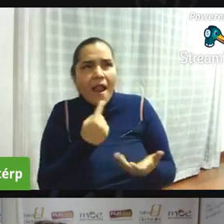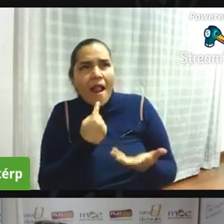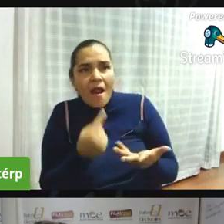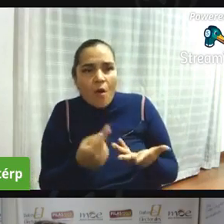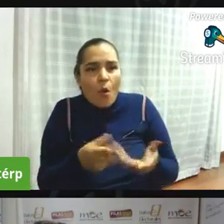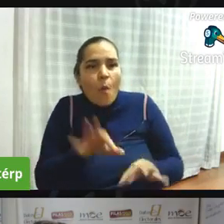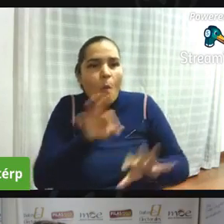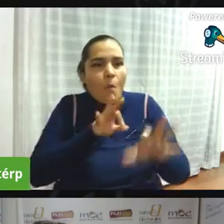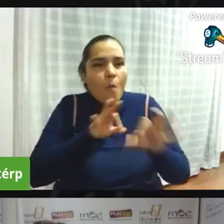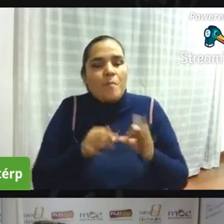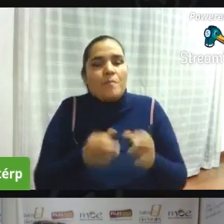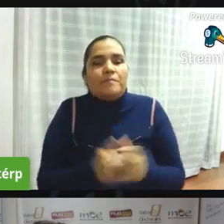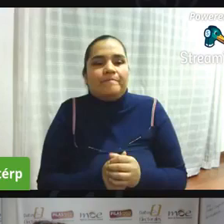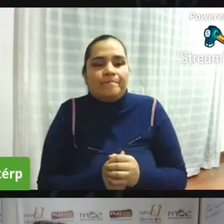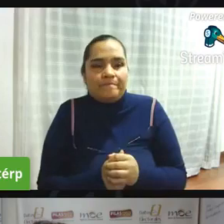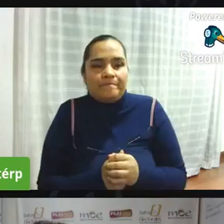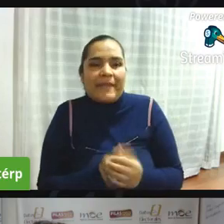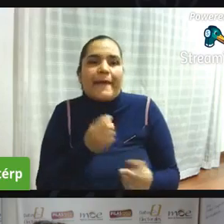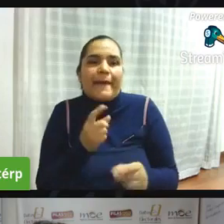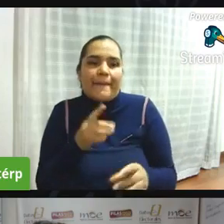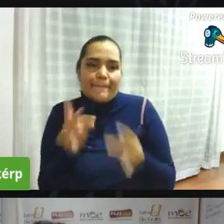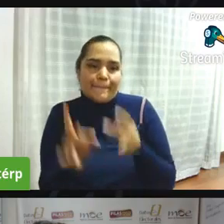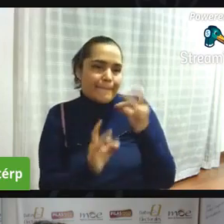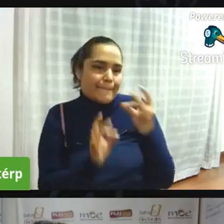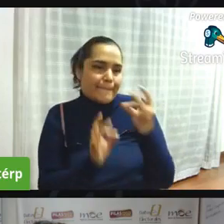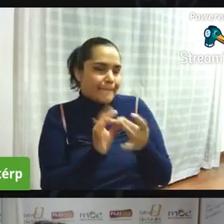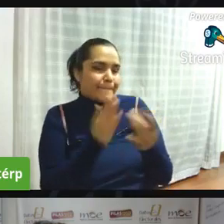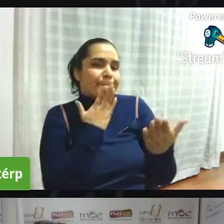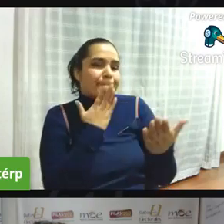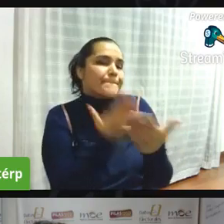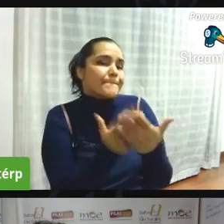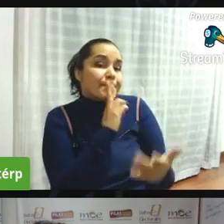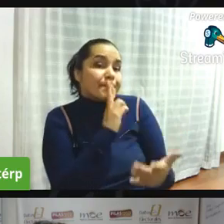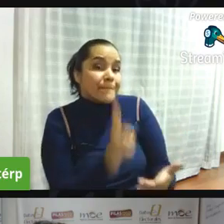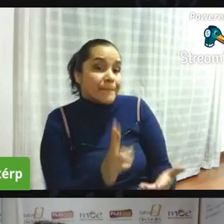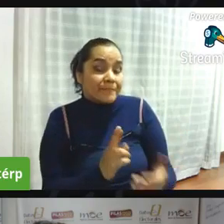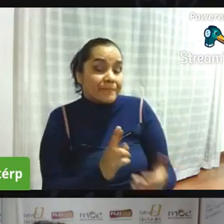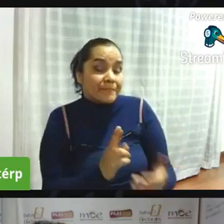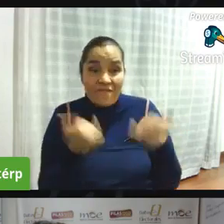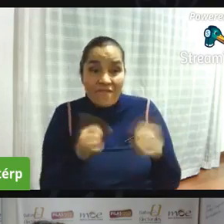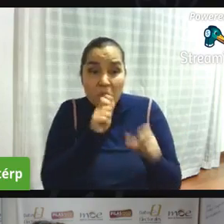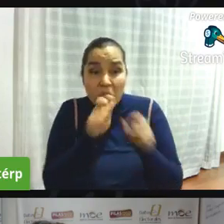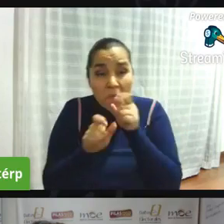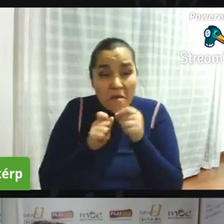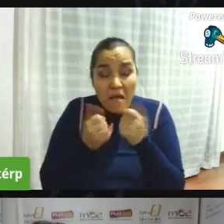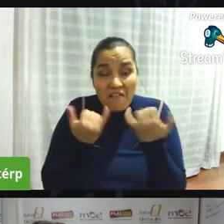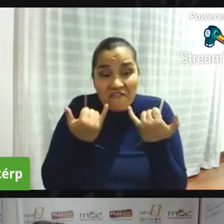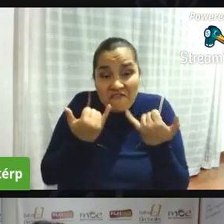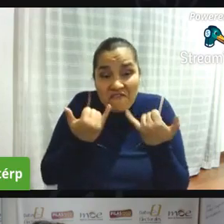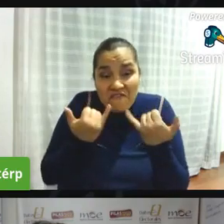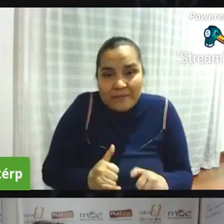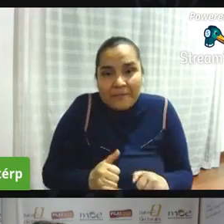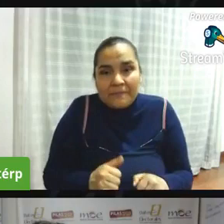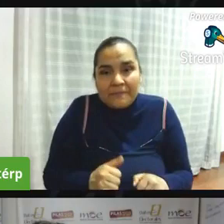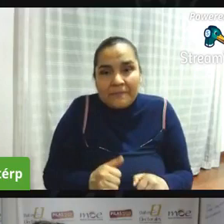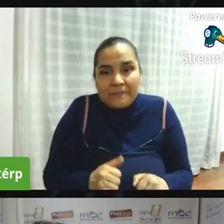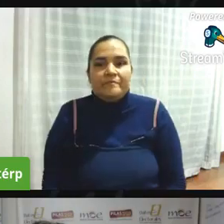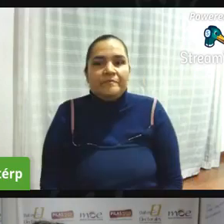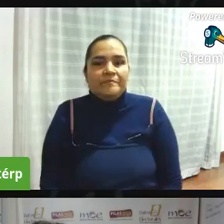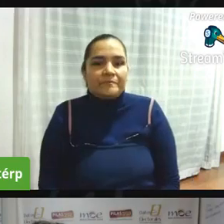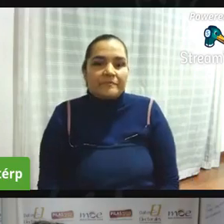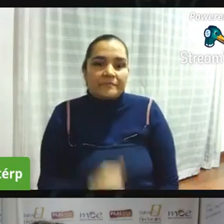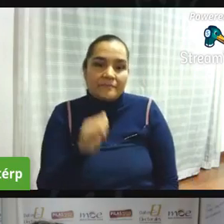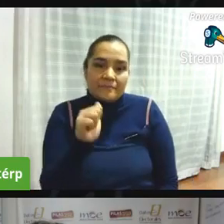perfecto camilo muchísimas gracias creo que cerramos esta ronda de pregunta no sé si alejandra o